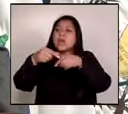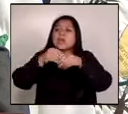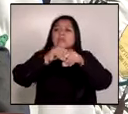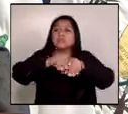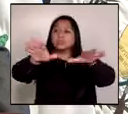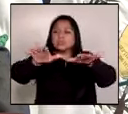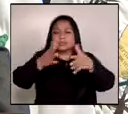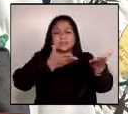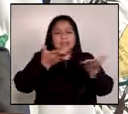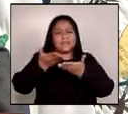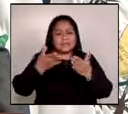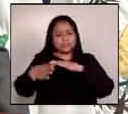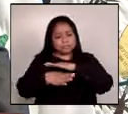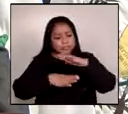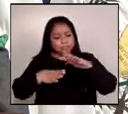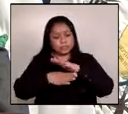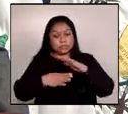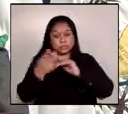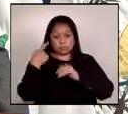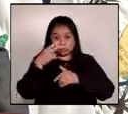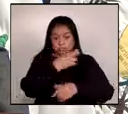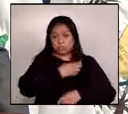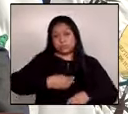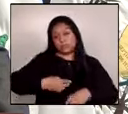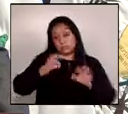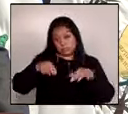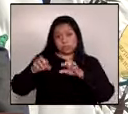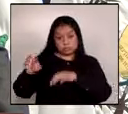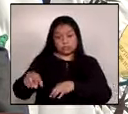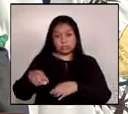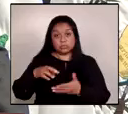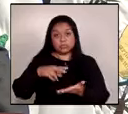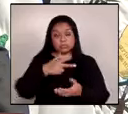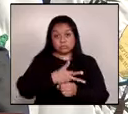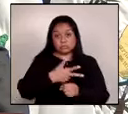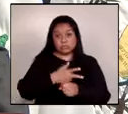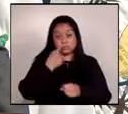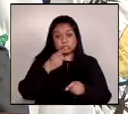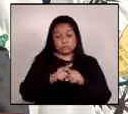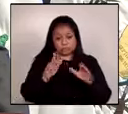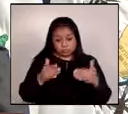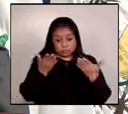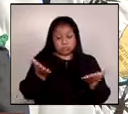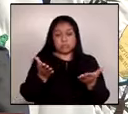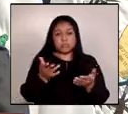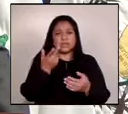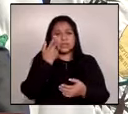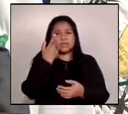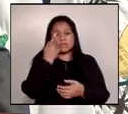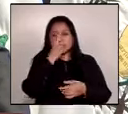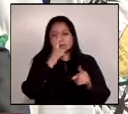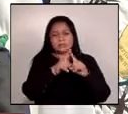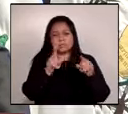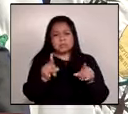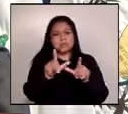servicios básicos a la población del país. Vimos cómo la corrupción